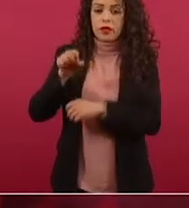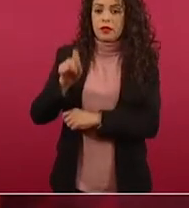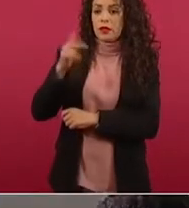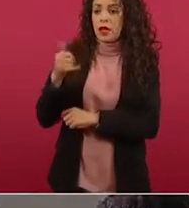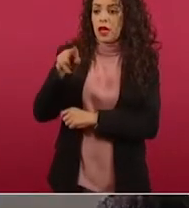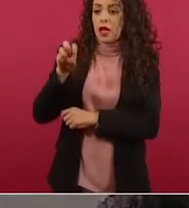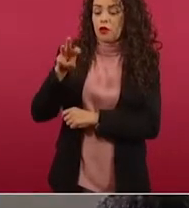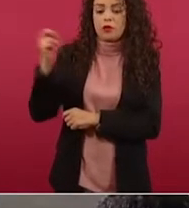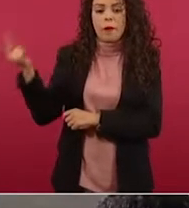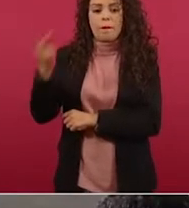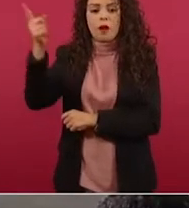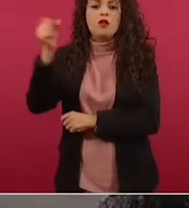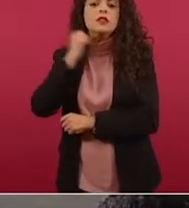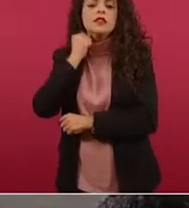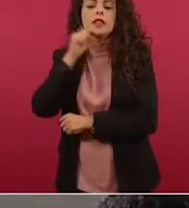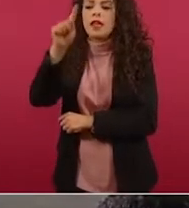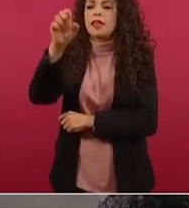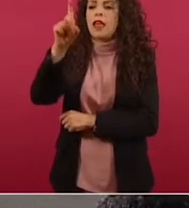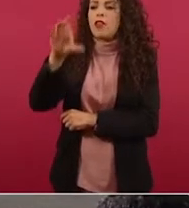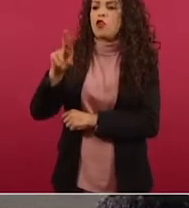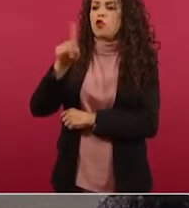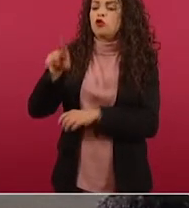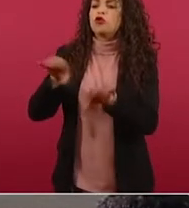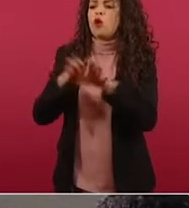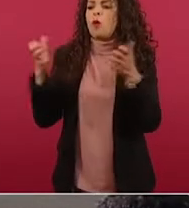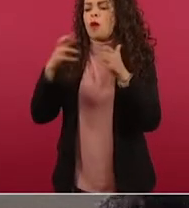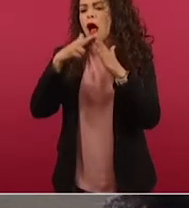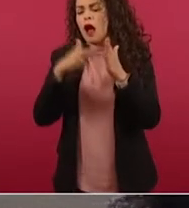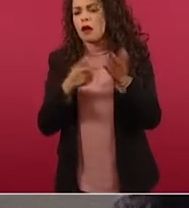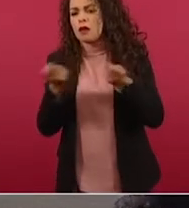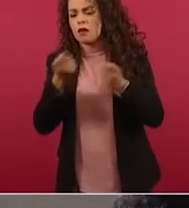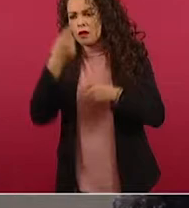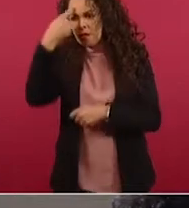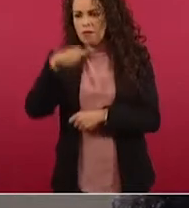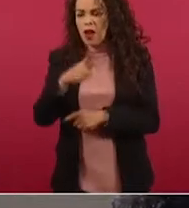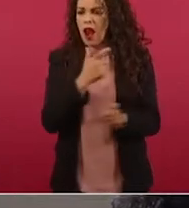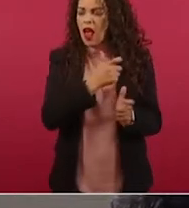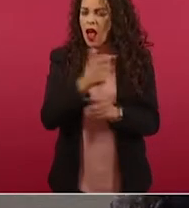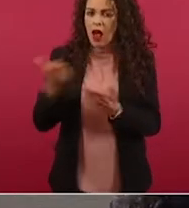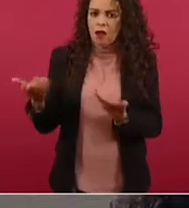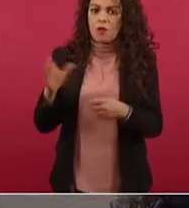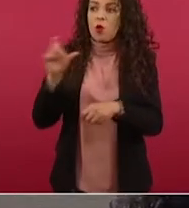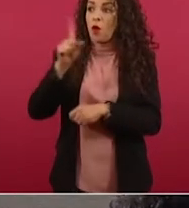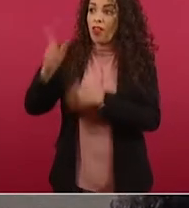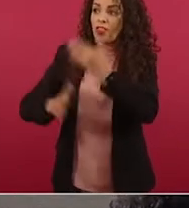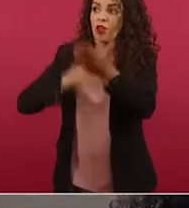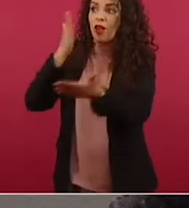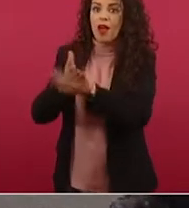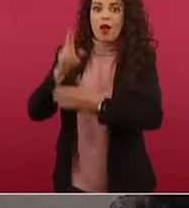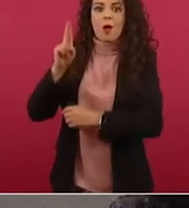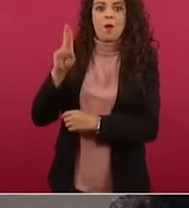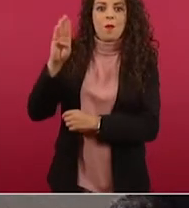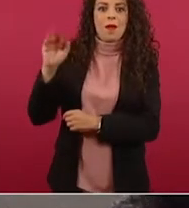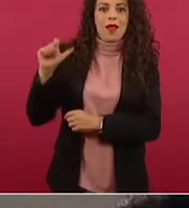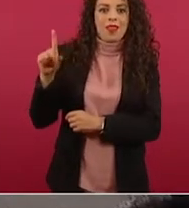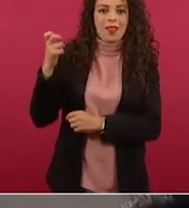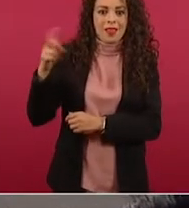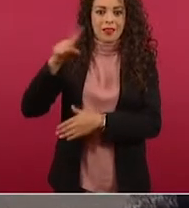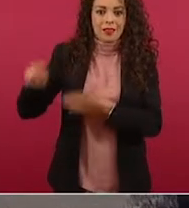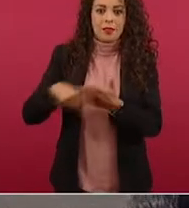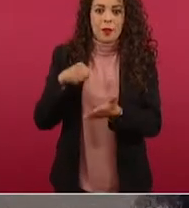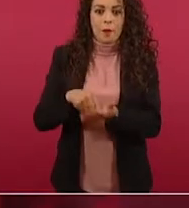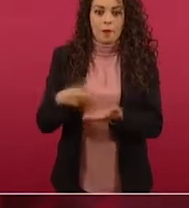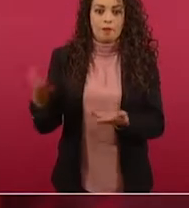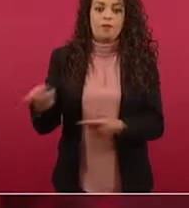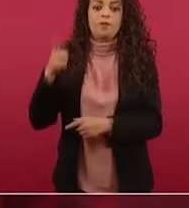al senador republicano Ted Cruz por la regulación de armas cuando se encontraba precisamente de visita a Ubalde, digamos, comunicando,